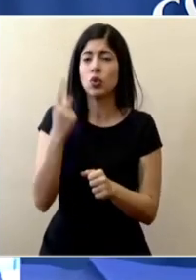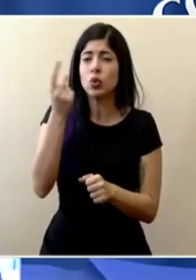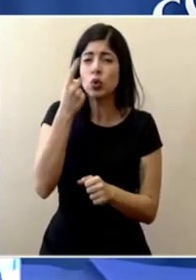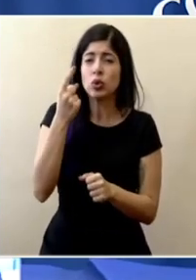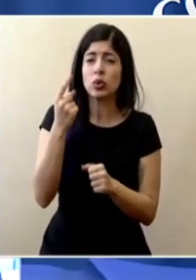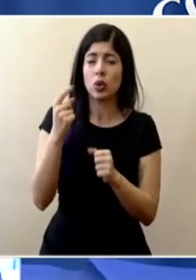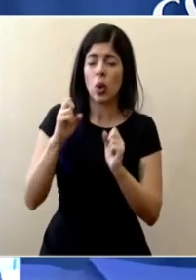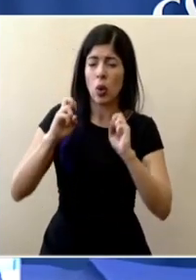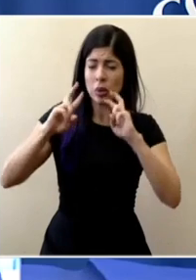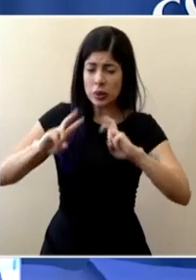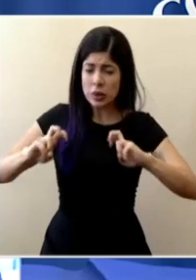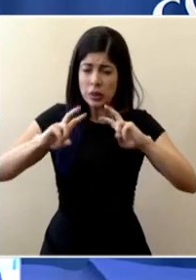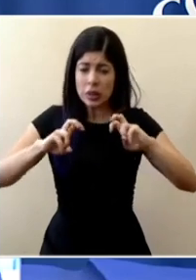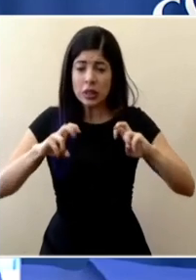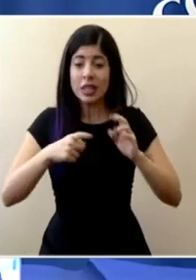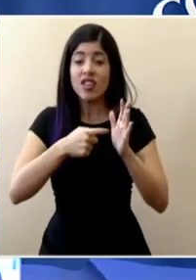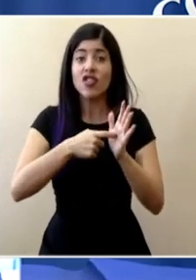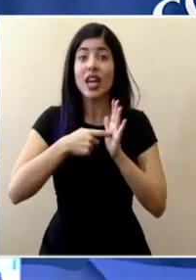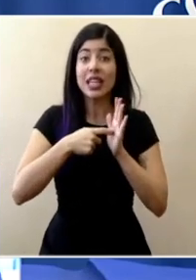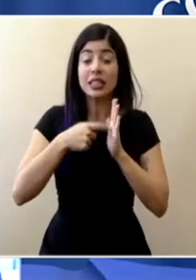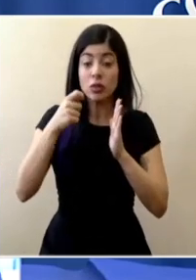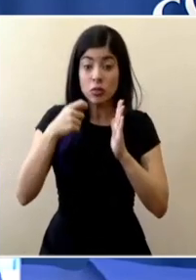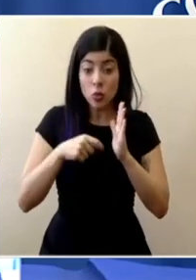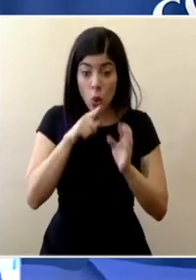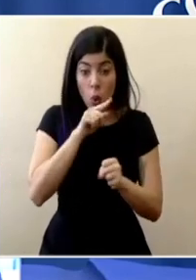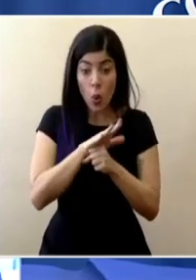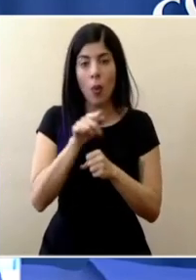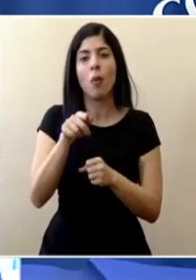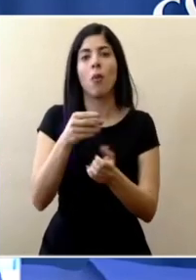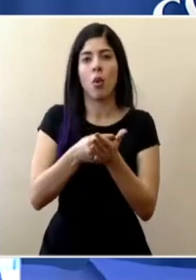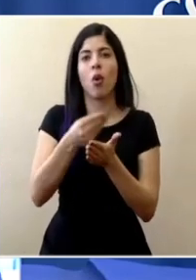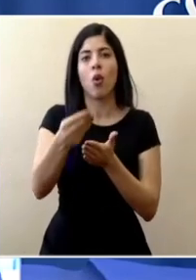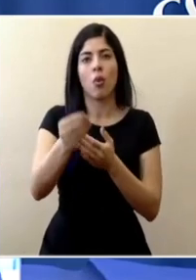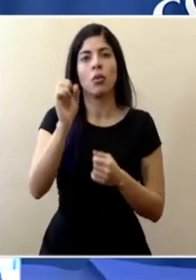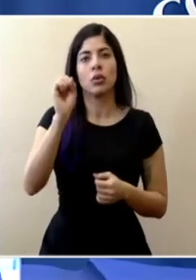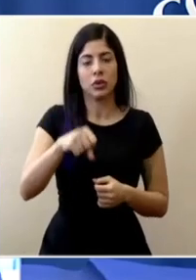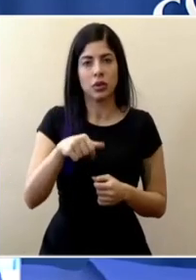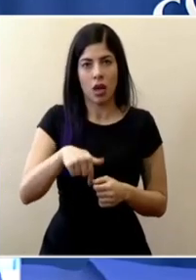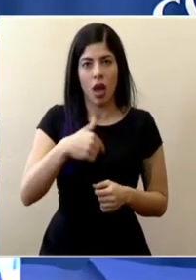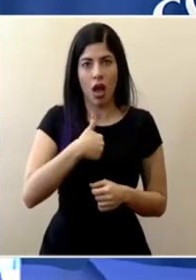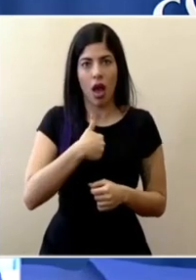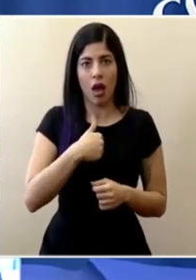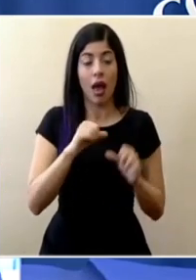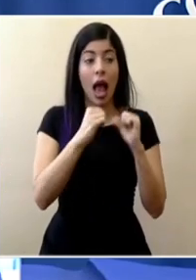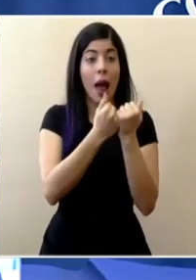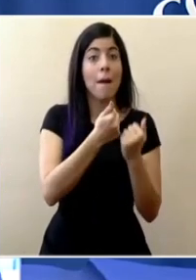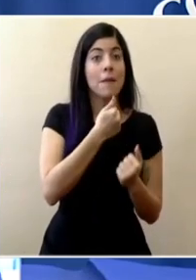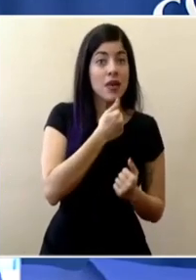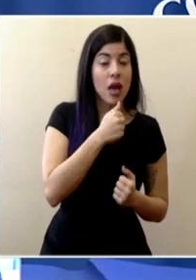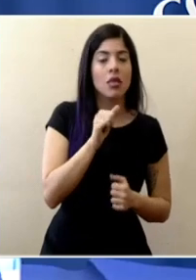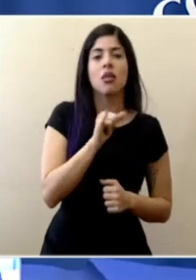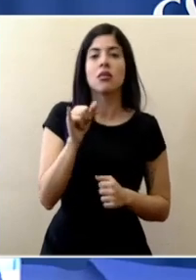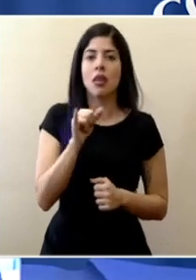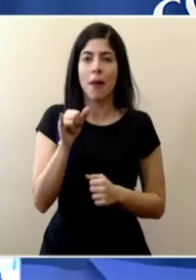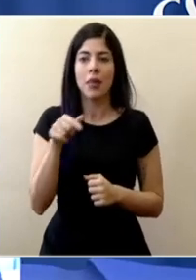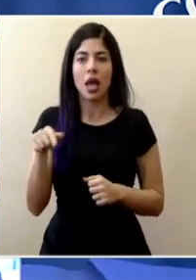en la revisión de todos los requisitos que deben cumplir para el caso de los niveles del sector privado y los que también han estado usando la caja